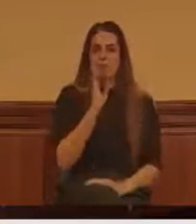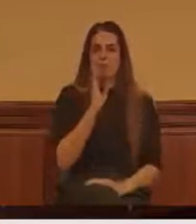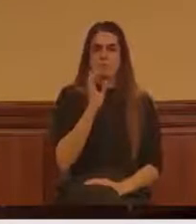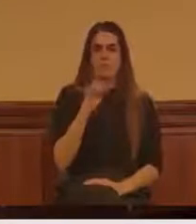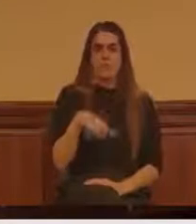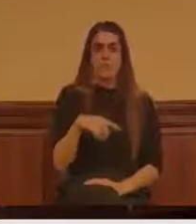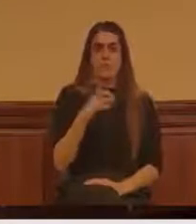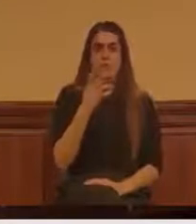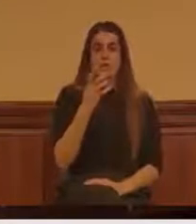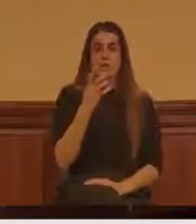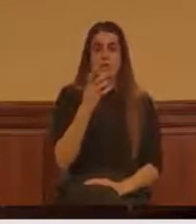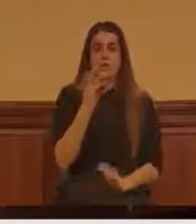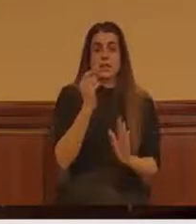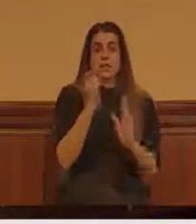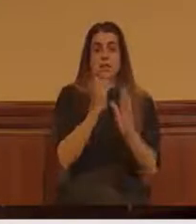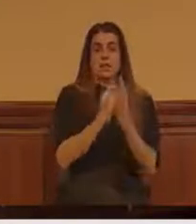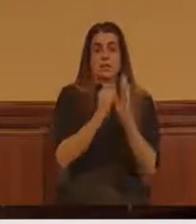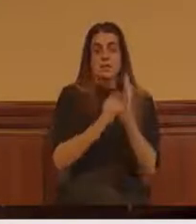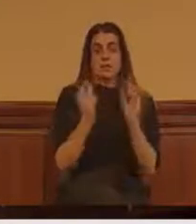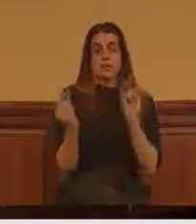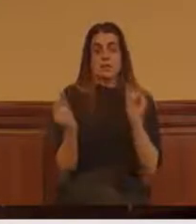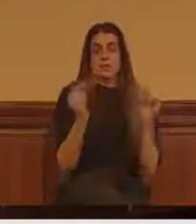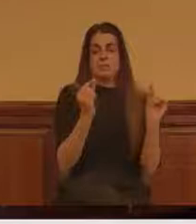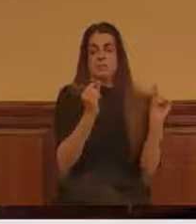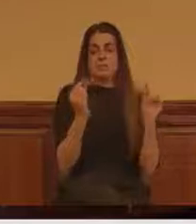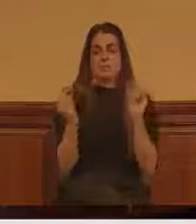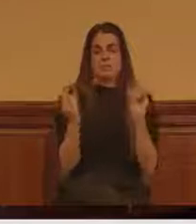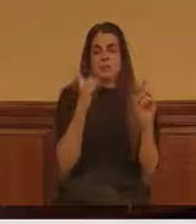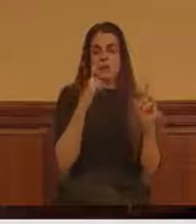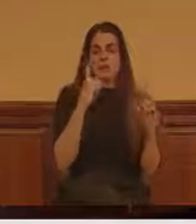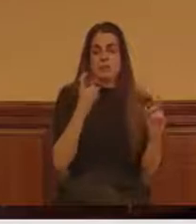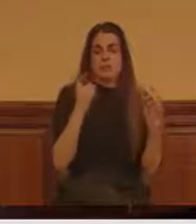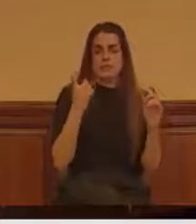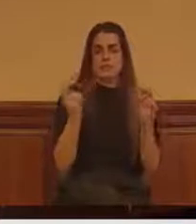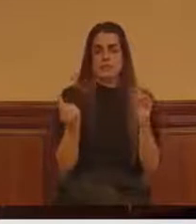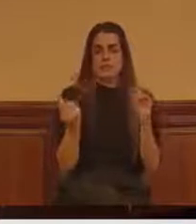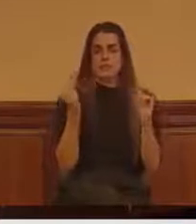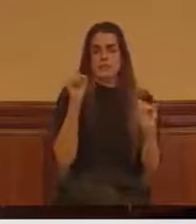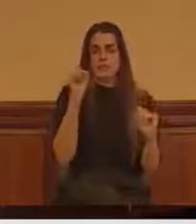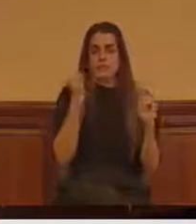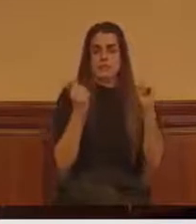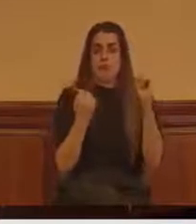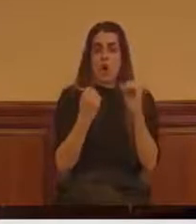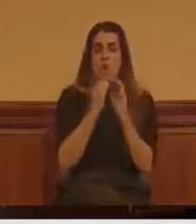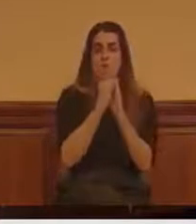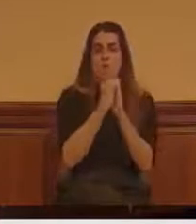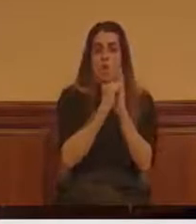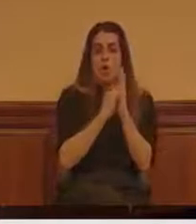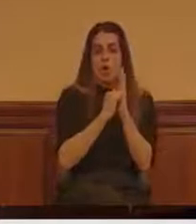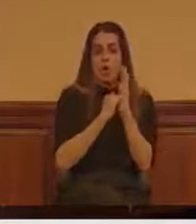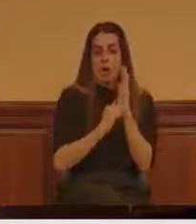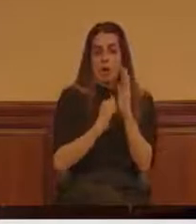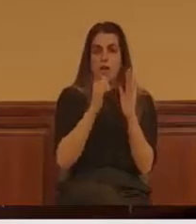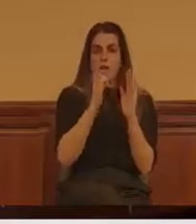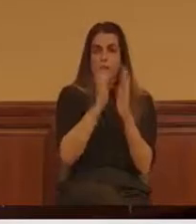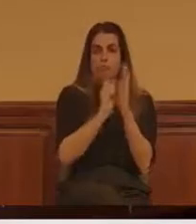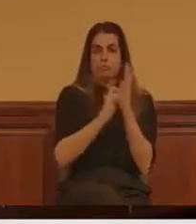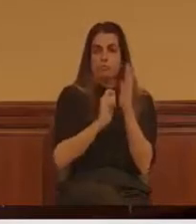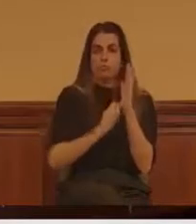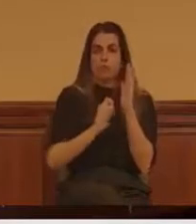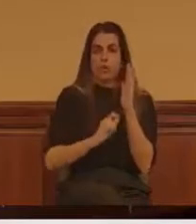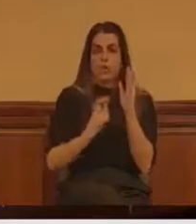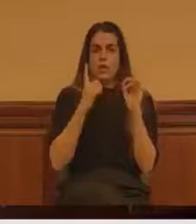rifirrafe con el borrador de la redacción, pero, bueno, tengo que